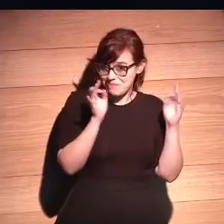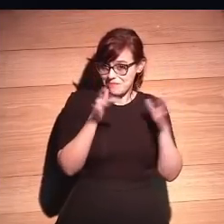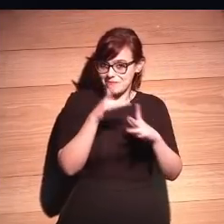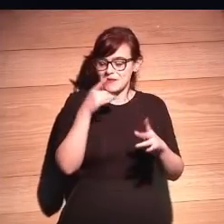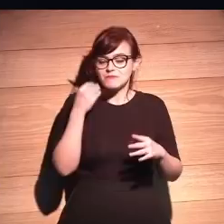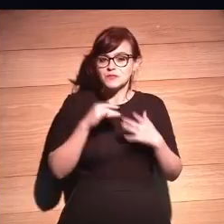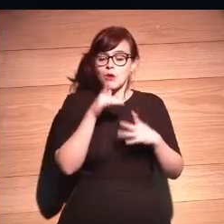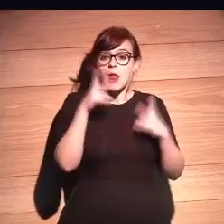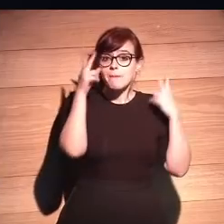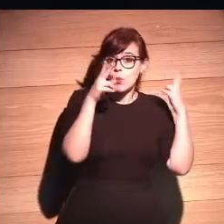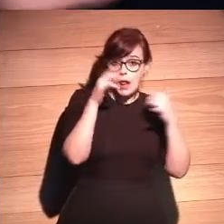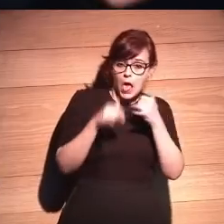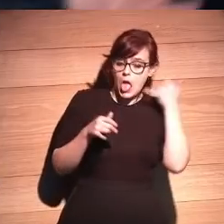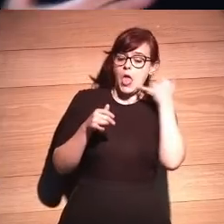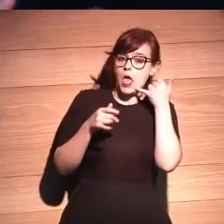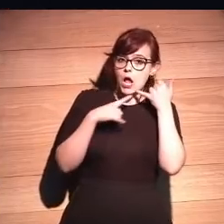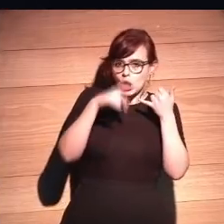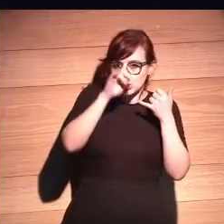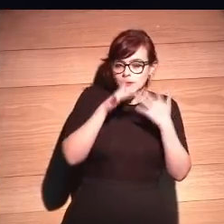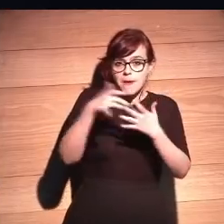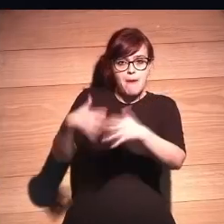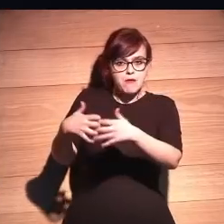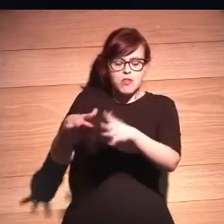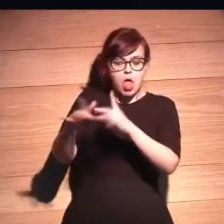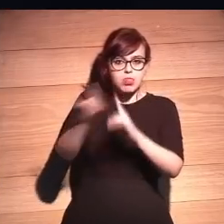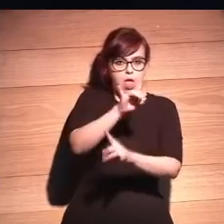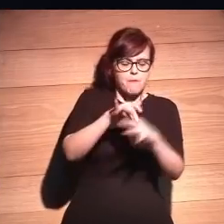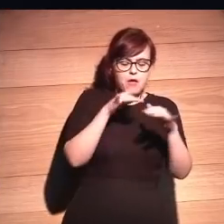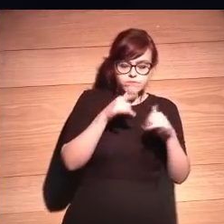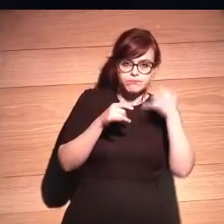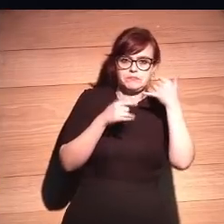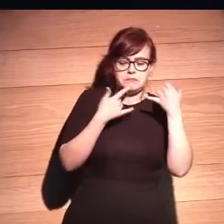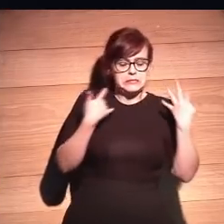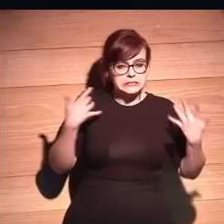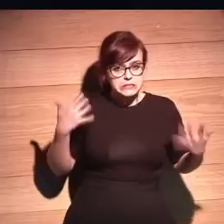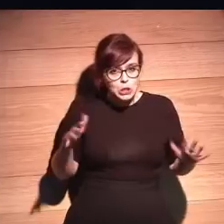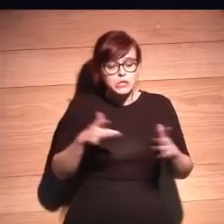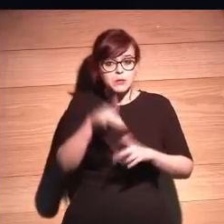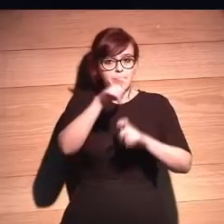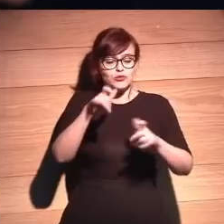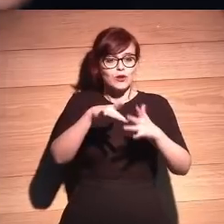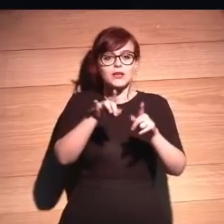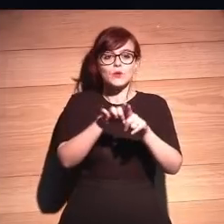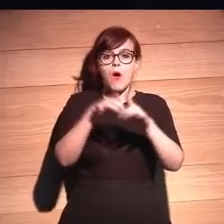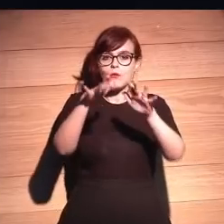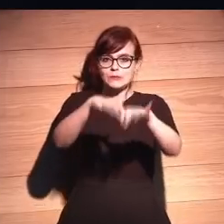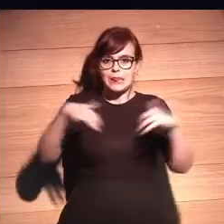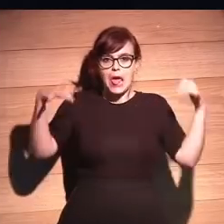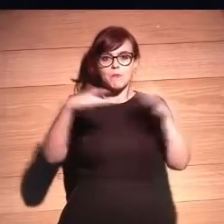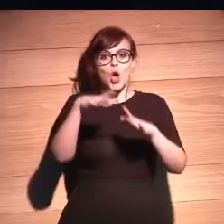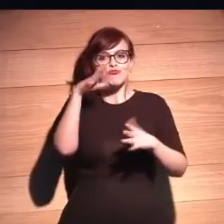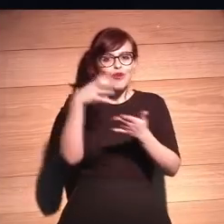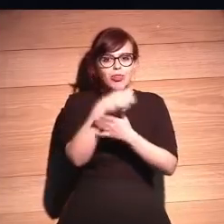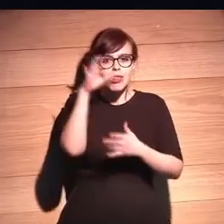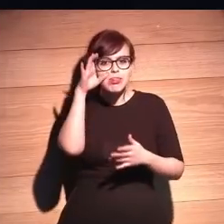y la peluquería no sabe, no sabe que le está llamando a una inteligencia artificial. Y la audiencia, una audiencia como esta, están todos